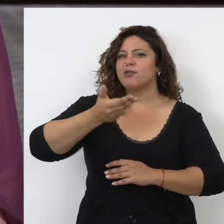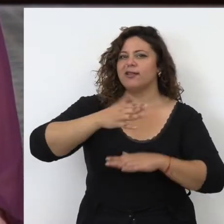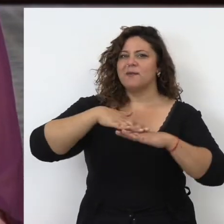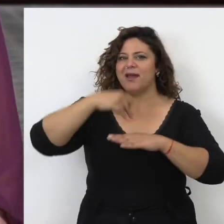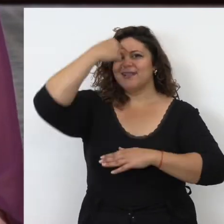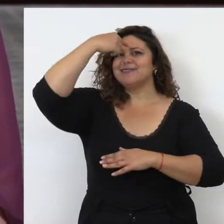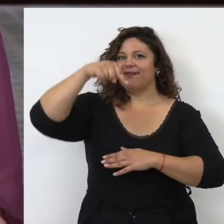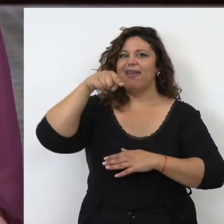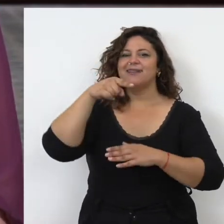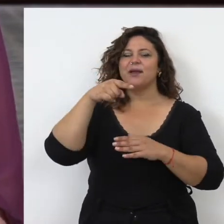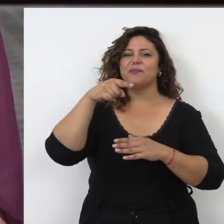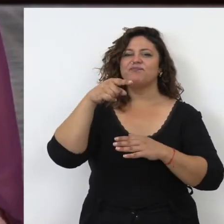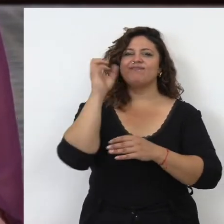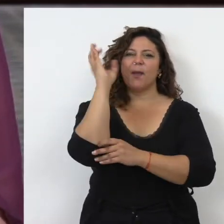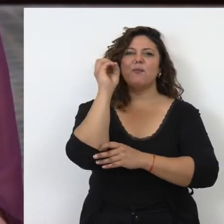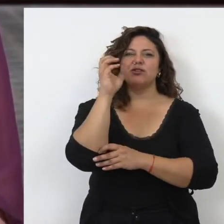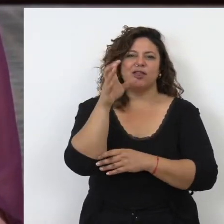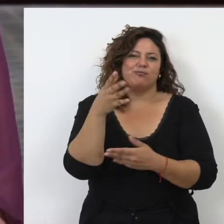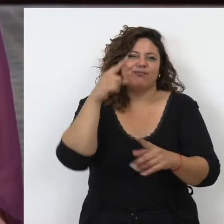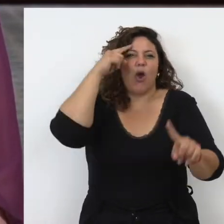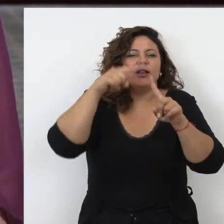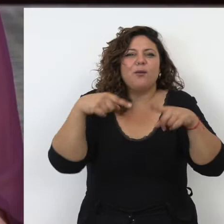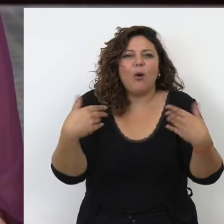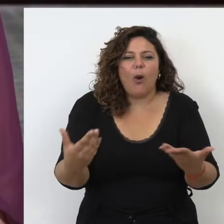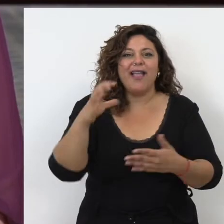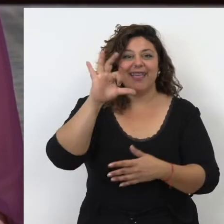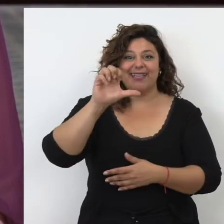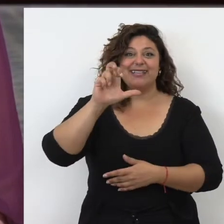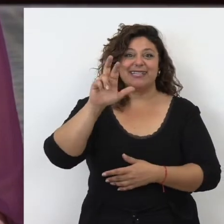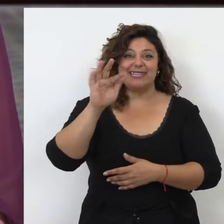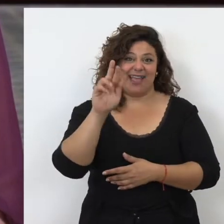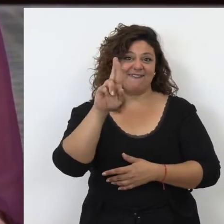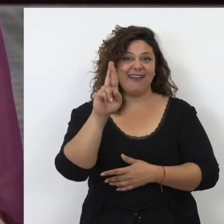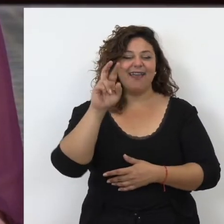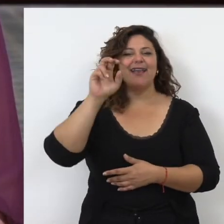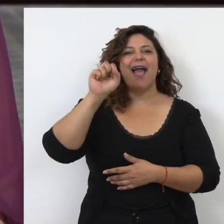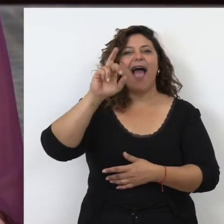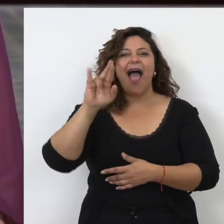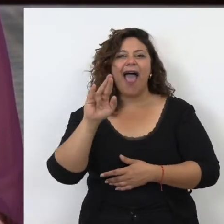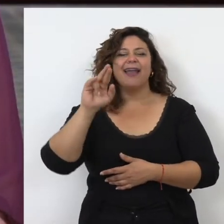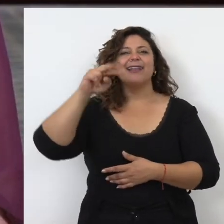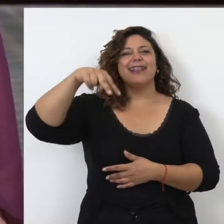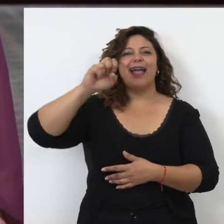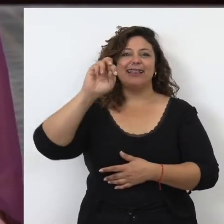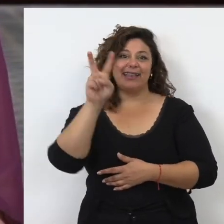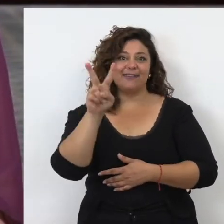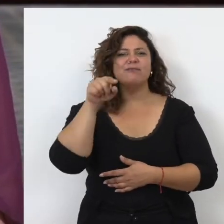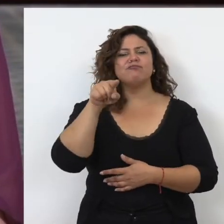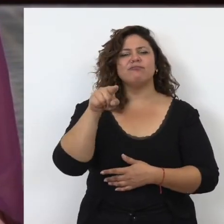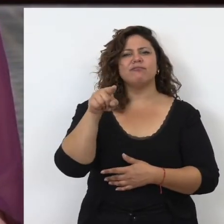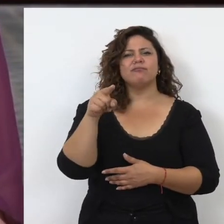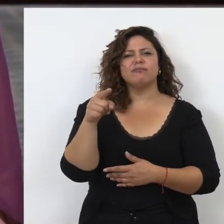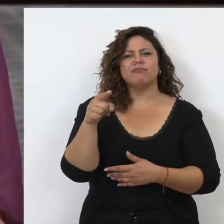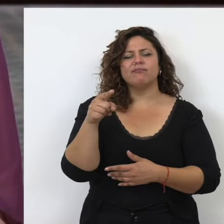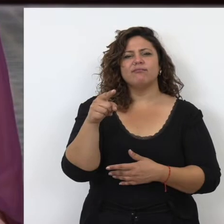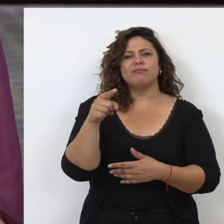entender cómo nos planteamos esta exposición. Porque el Sefer Yair Natir es una obra que originalmente, como